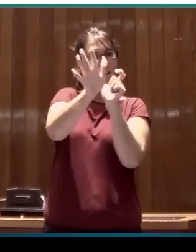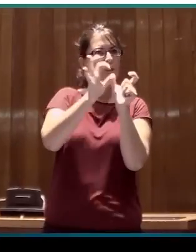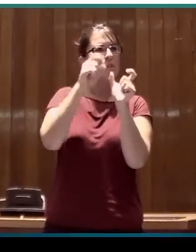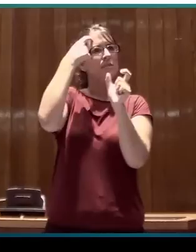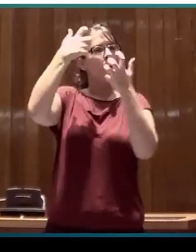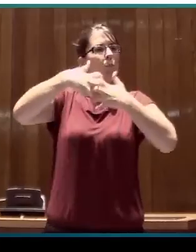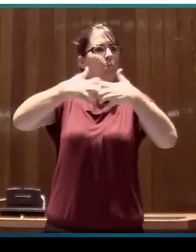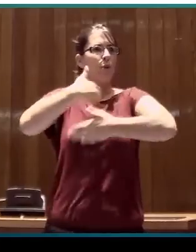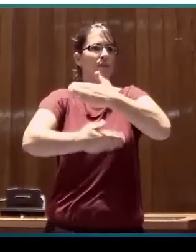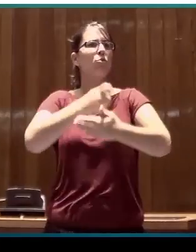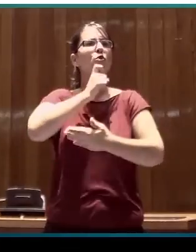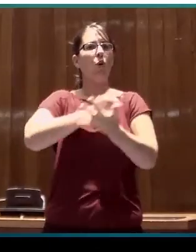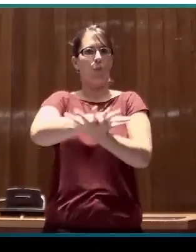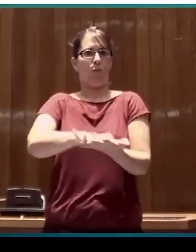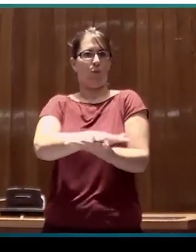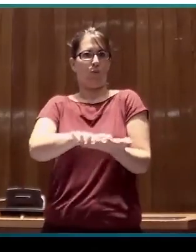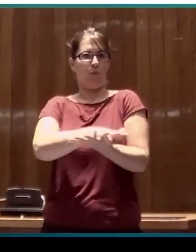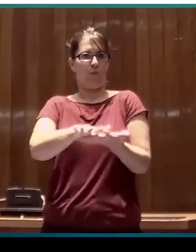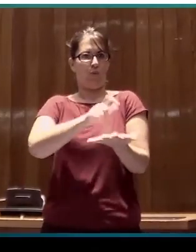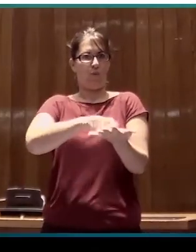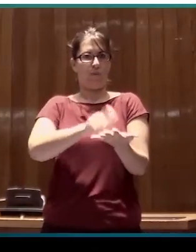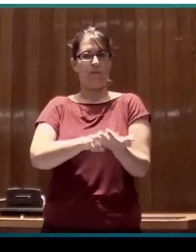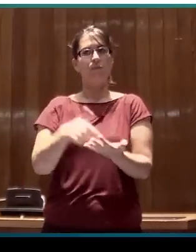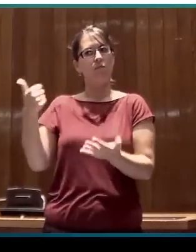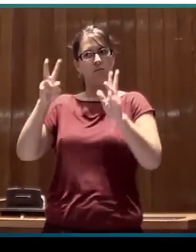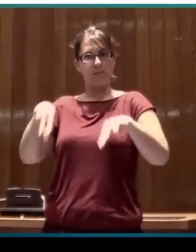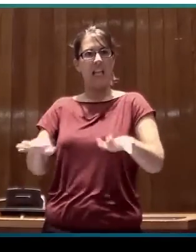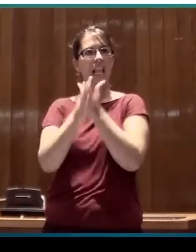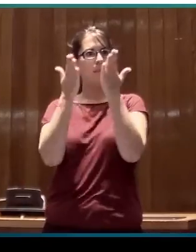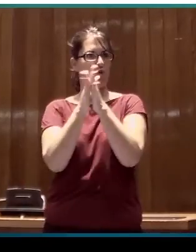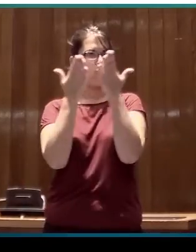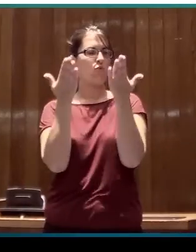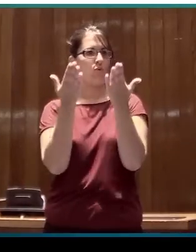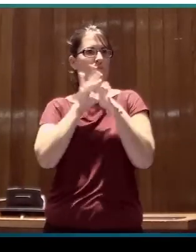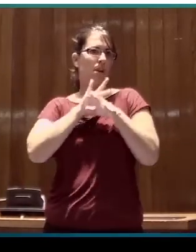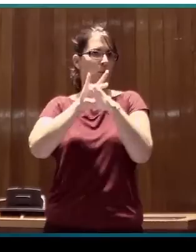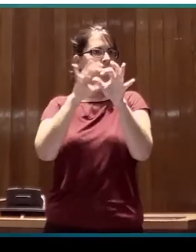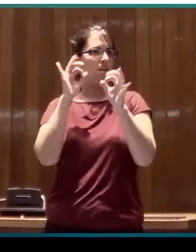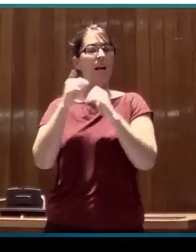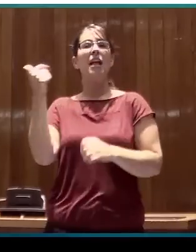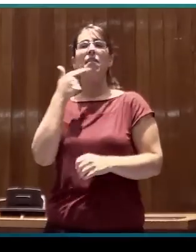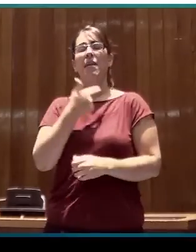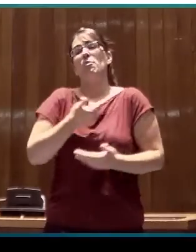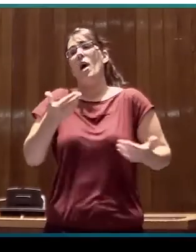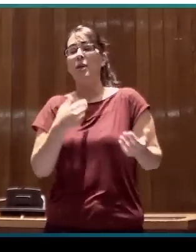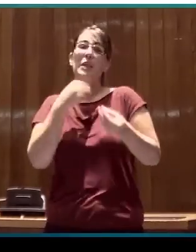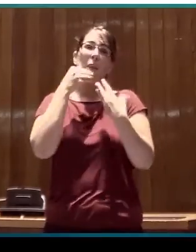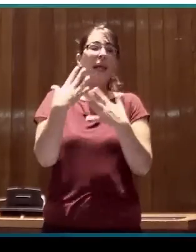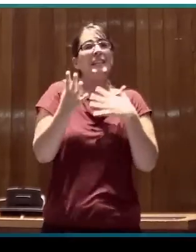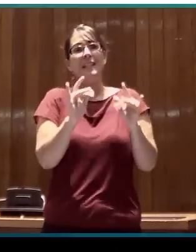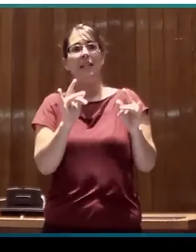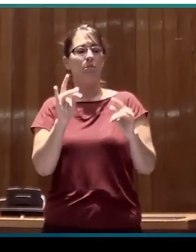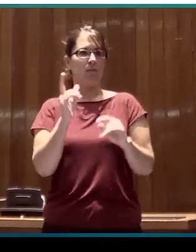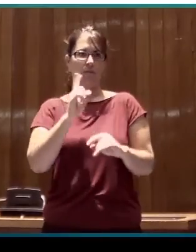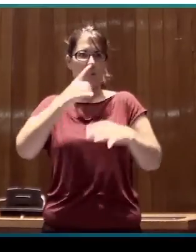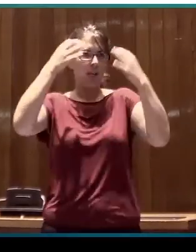de las lenguas de signos. Tiene un libro manual, que a él le quitaba importancia, pero seguramente